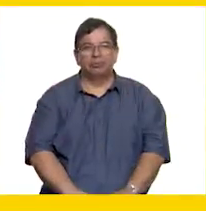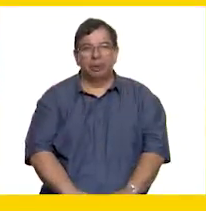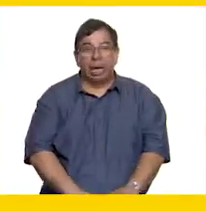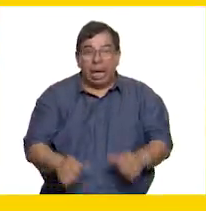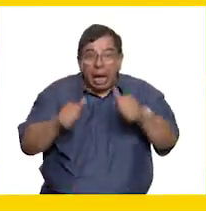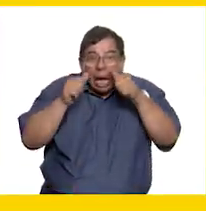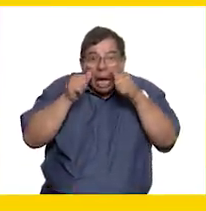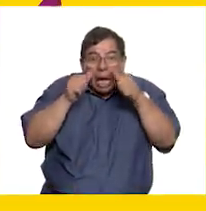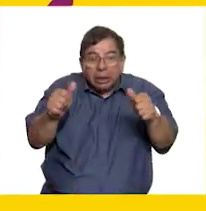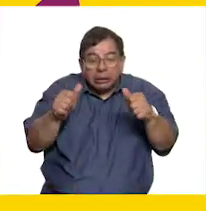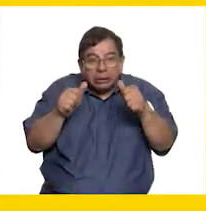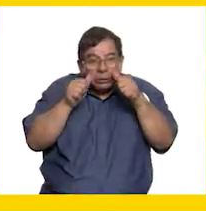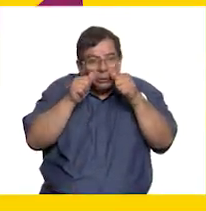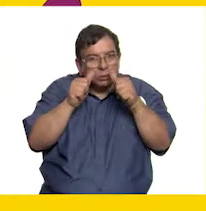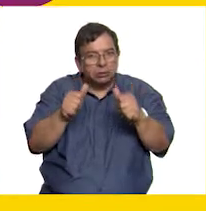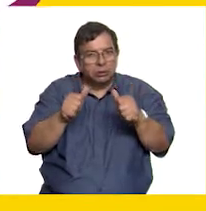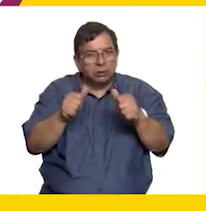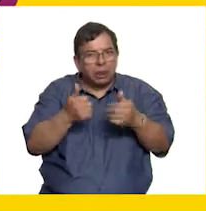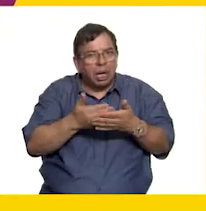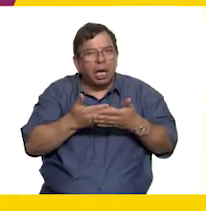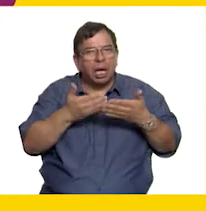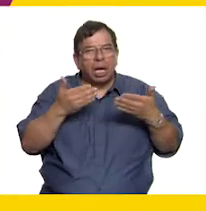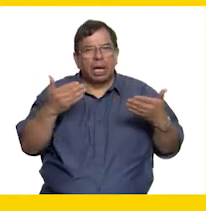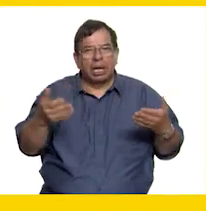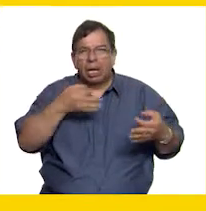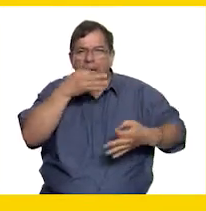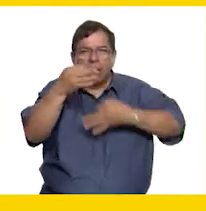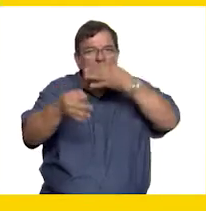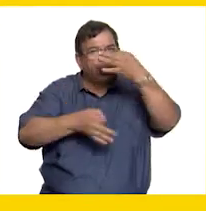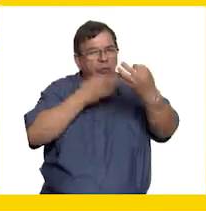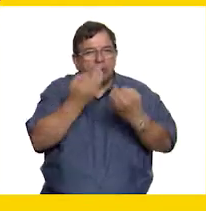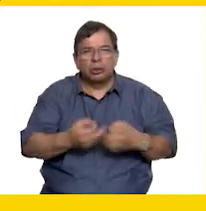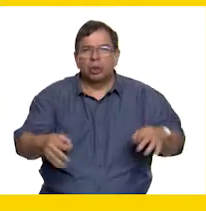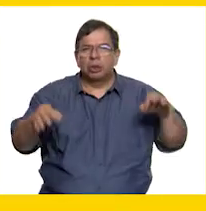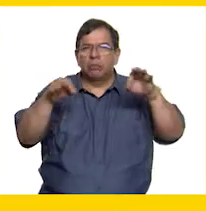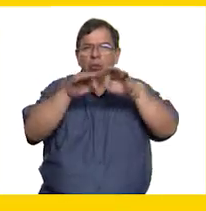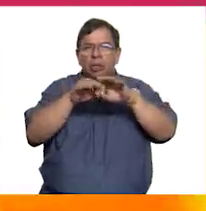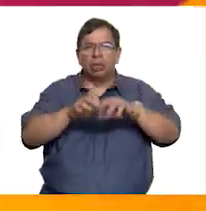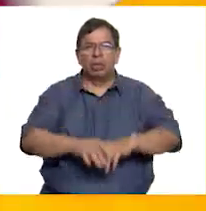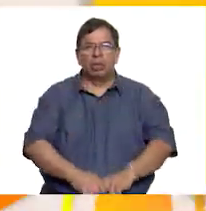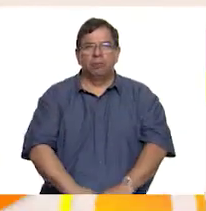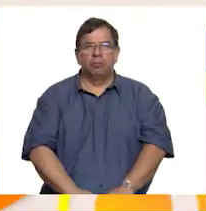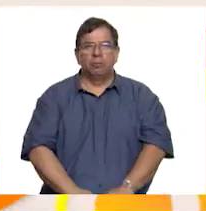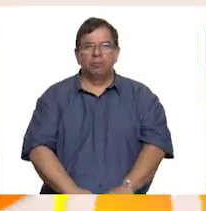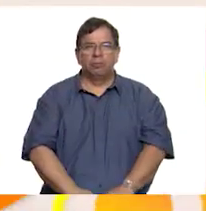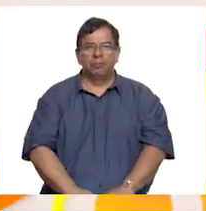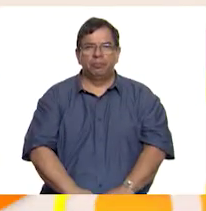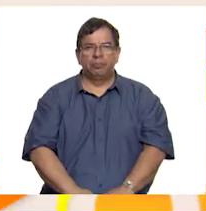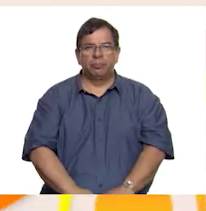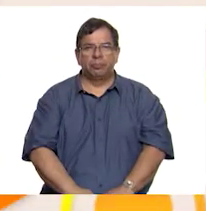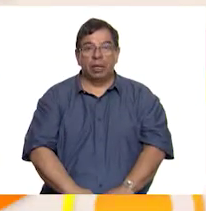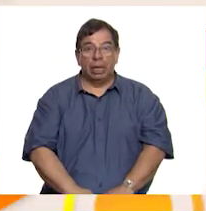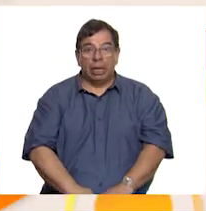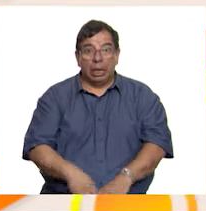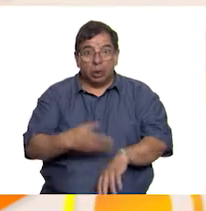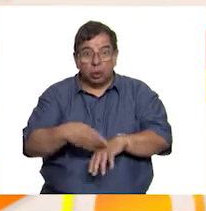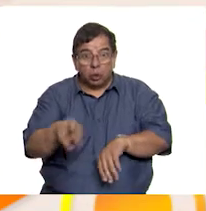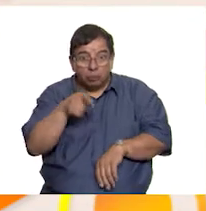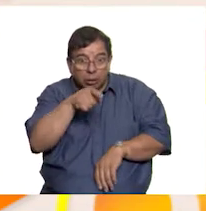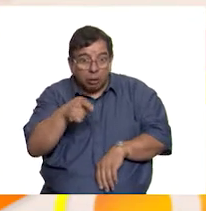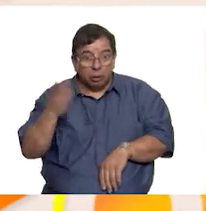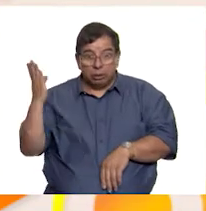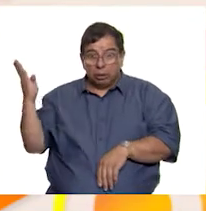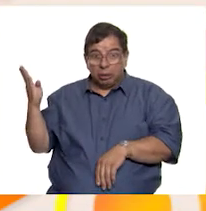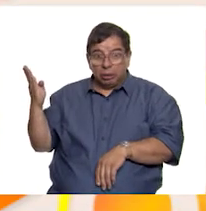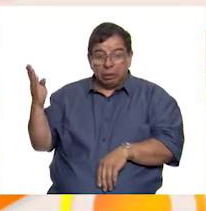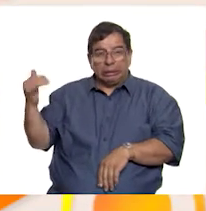Atención ¡Atención! A continuación información importante A este número puedes llamar cuando